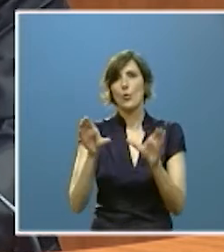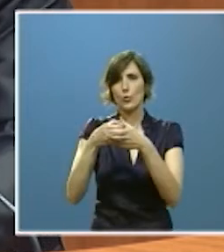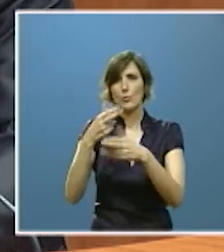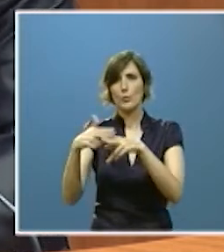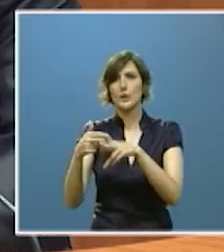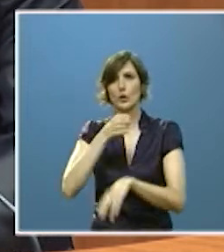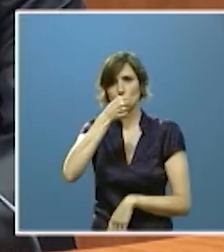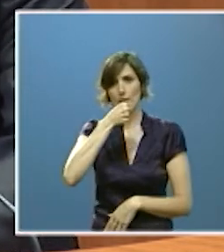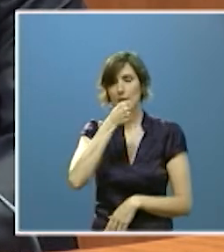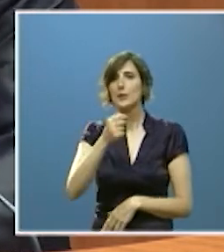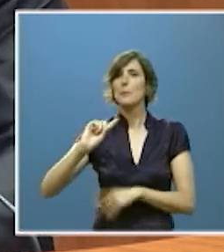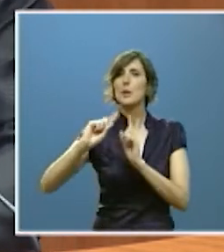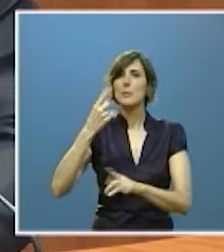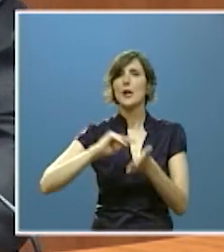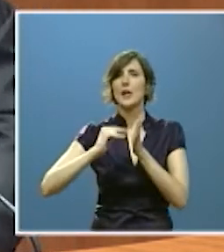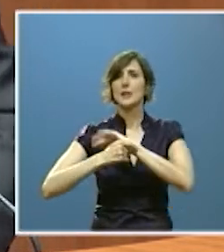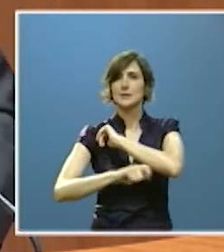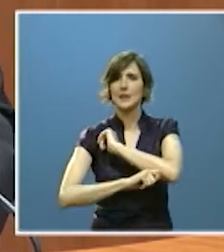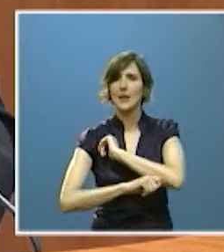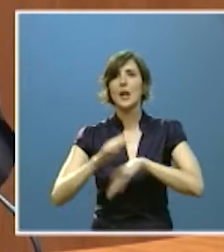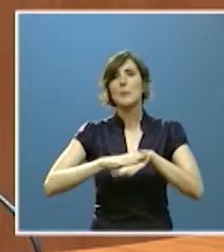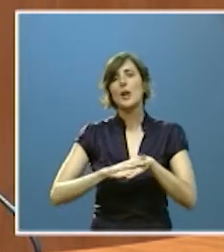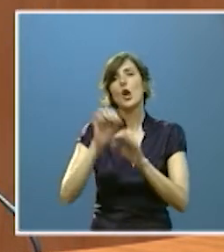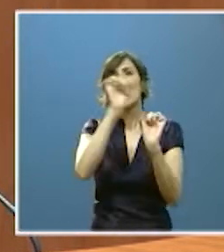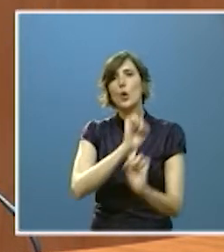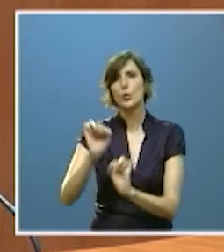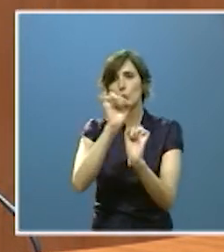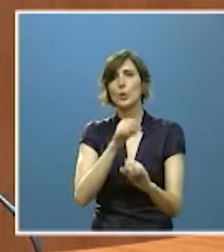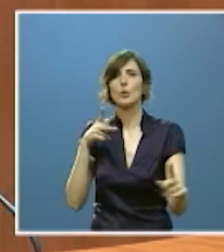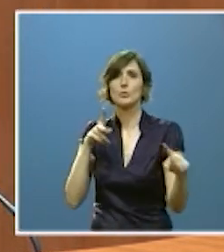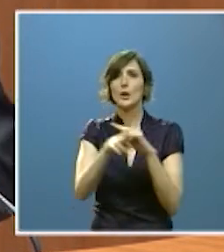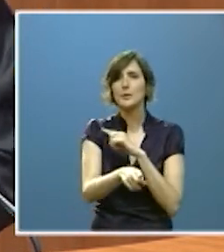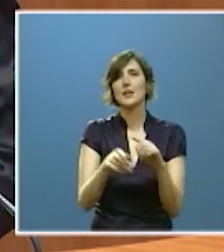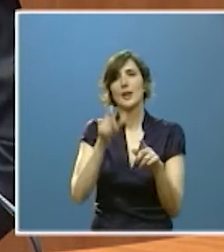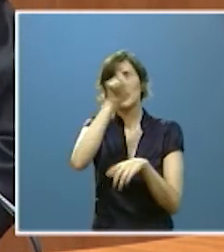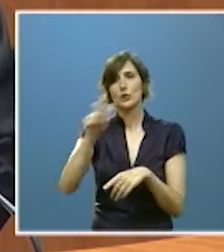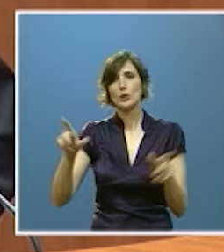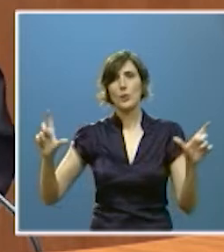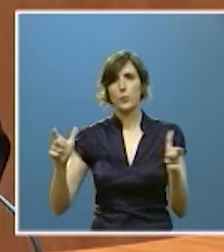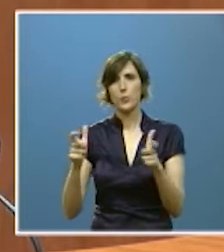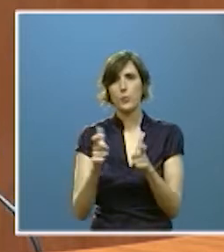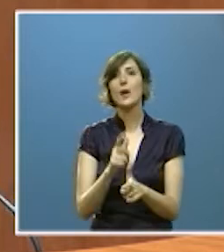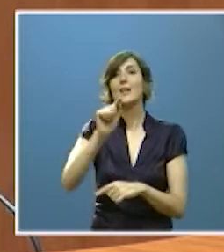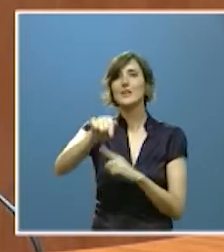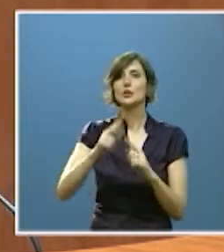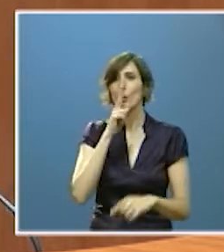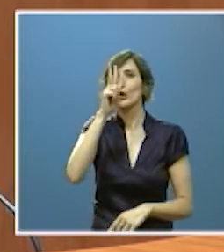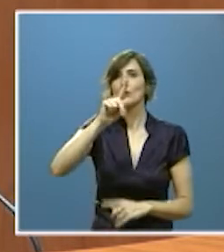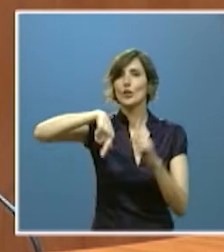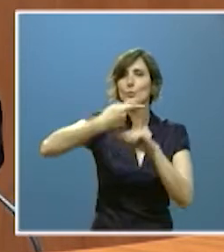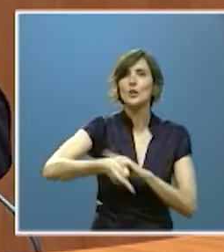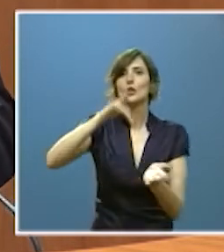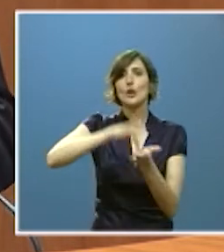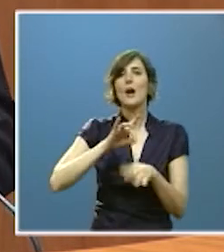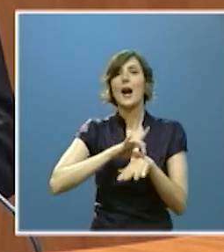una primera estrategia de lucha contra la despoblación que más tarde en 2010 sirvió de base a la agenda para la población un conjunto